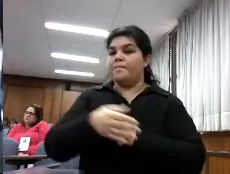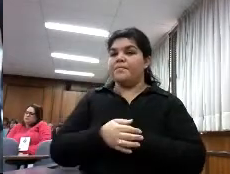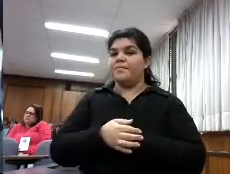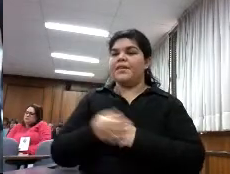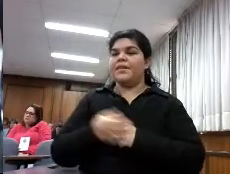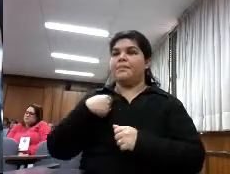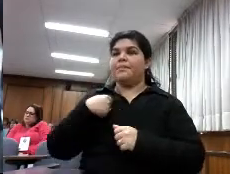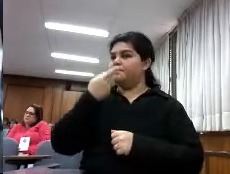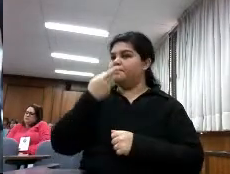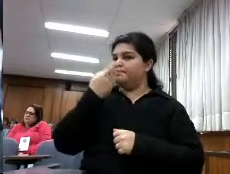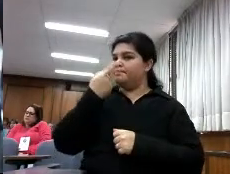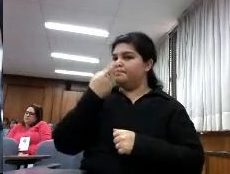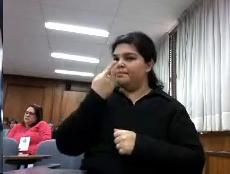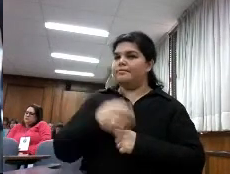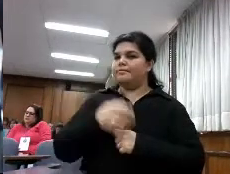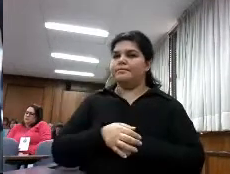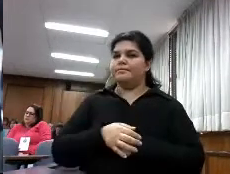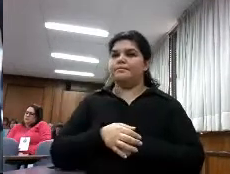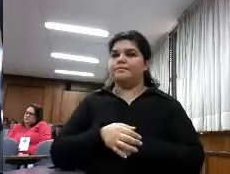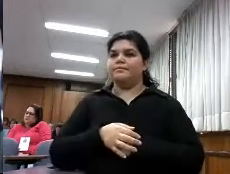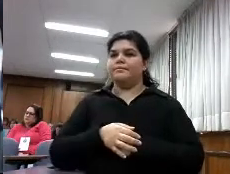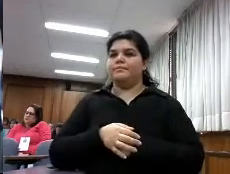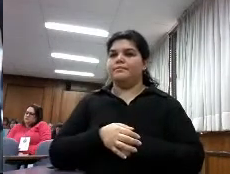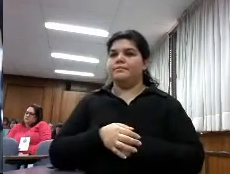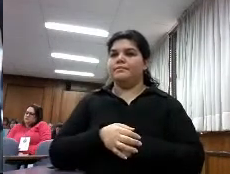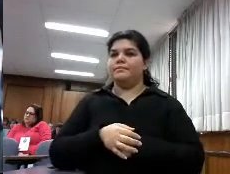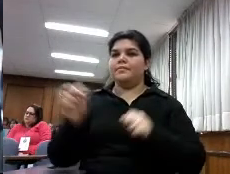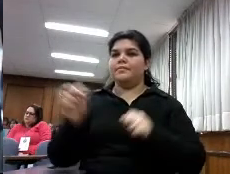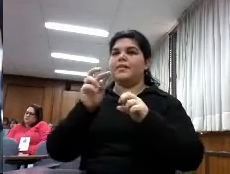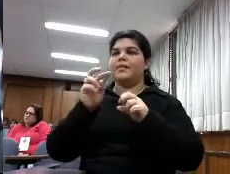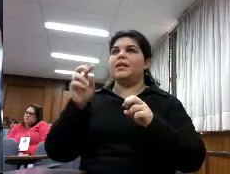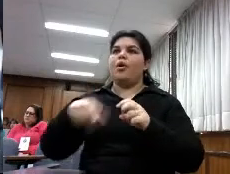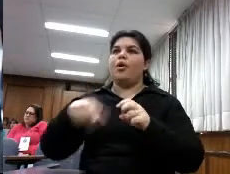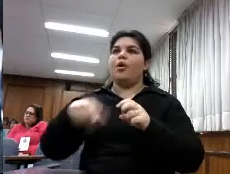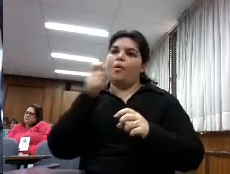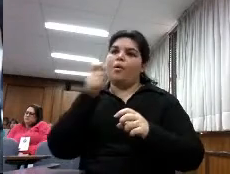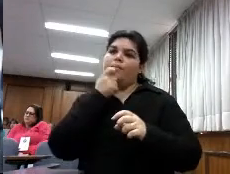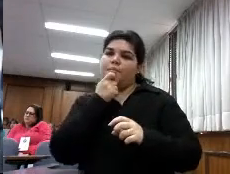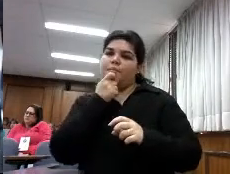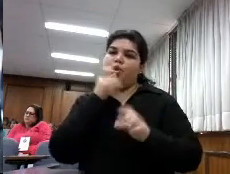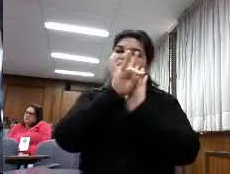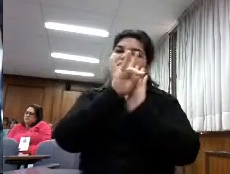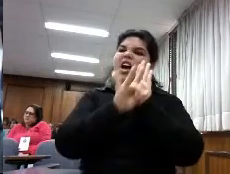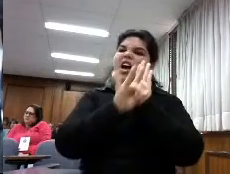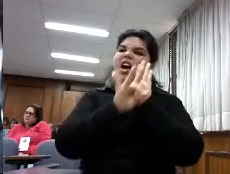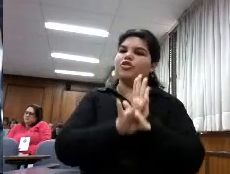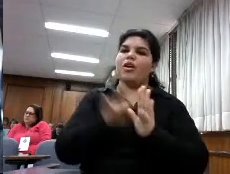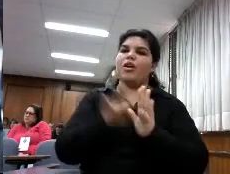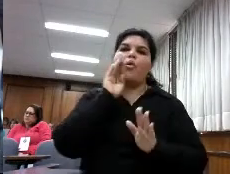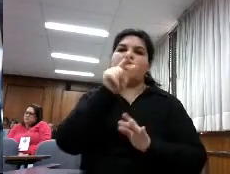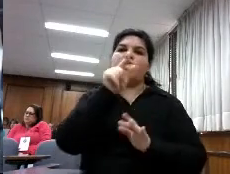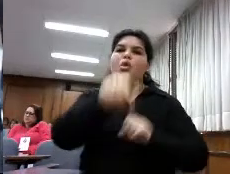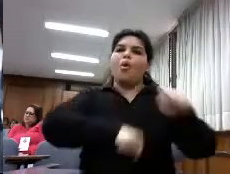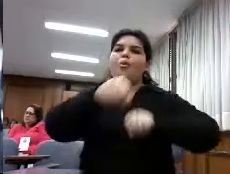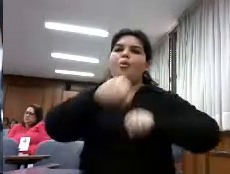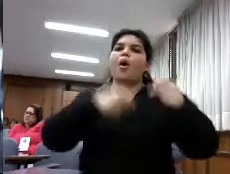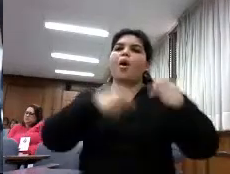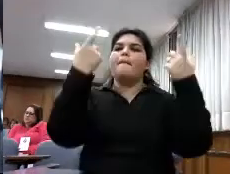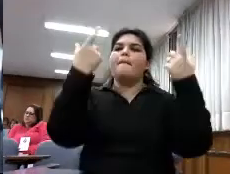pasar en bici puedo buscar en DataForAll aquellos paseos en bici que hay en Estados Unidos en Nueva York